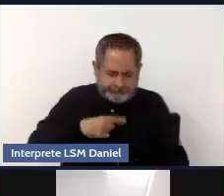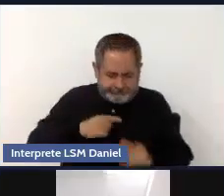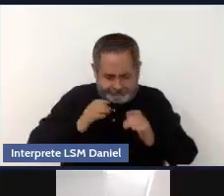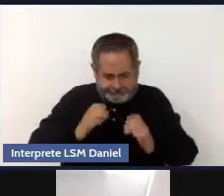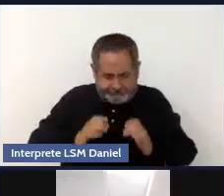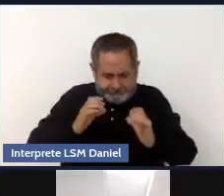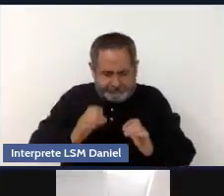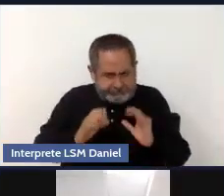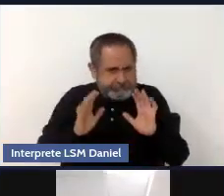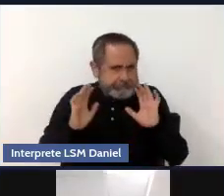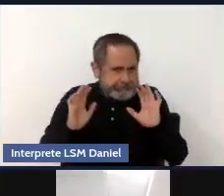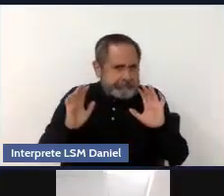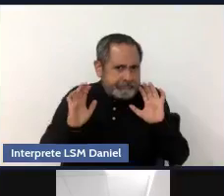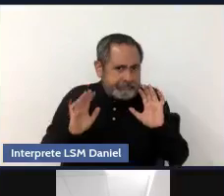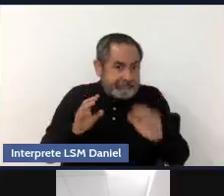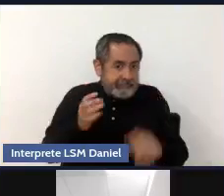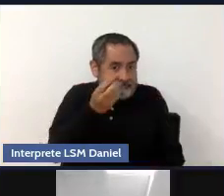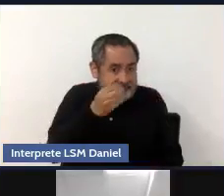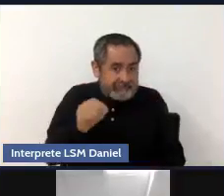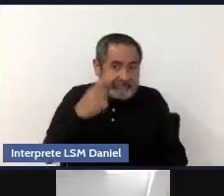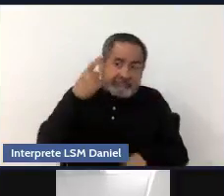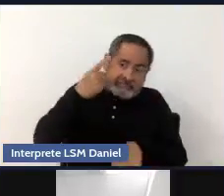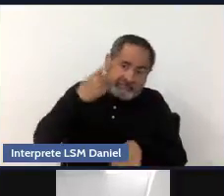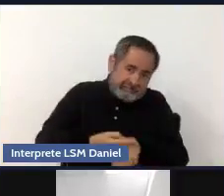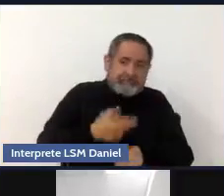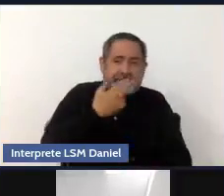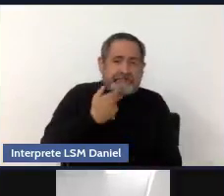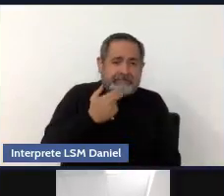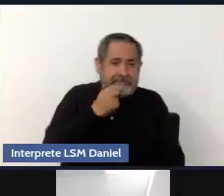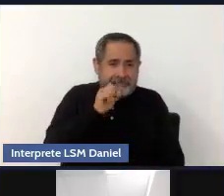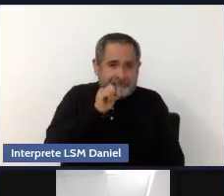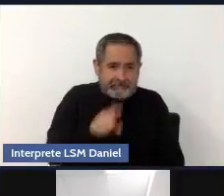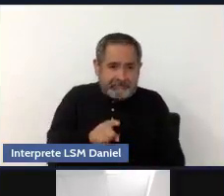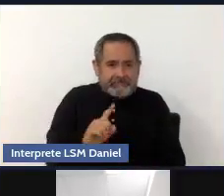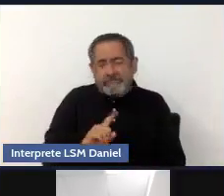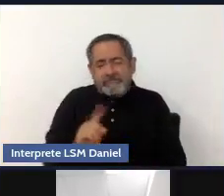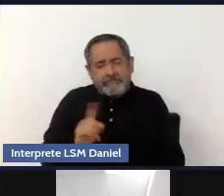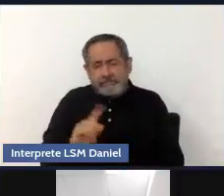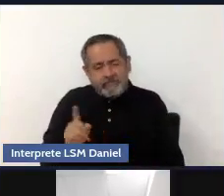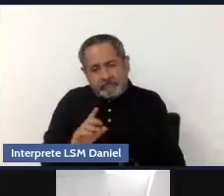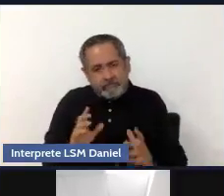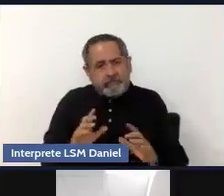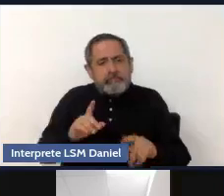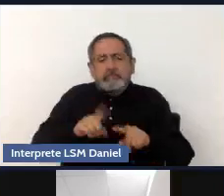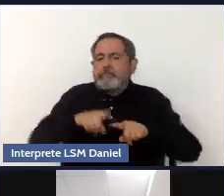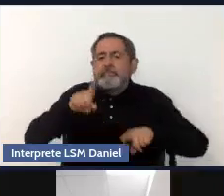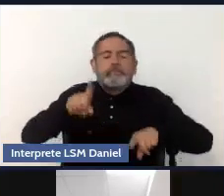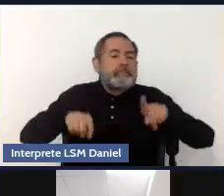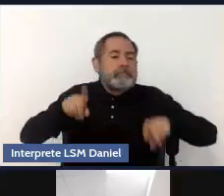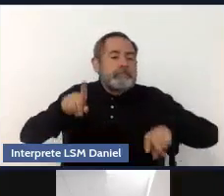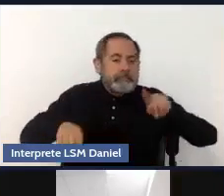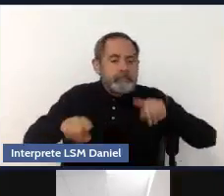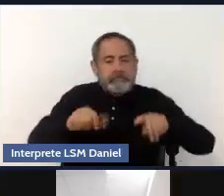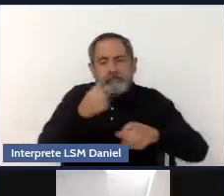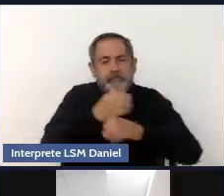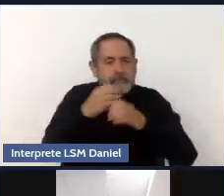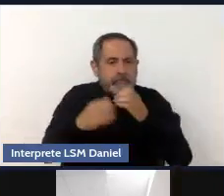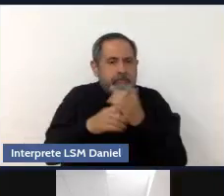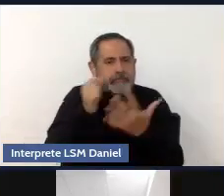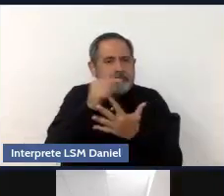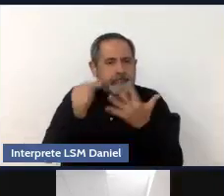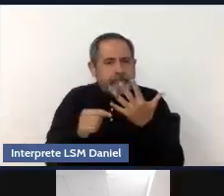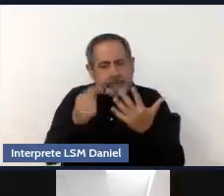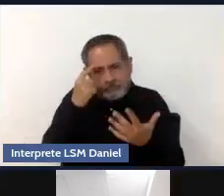probabilidad de que pueda desarrollar también diabetes, pero no es determinante, ¿no? Depende de otros factores que